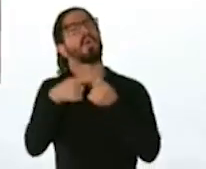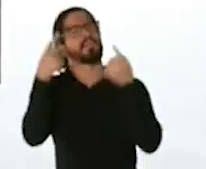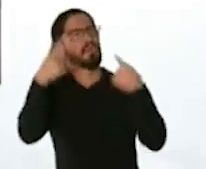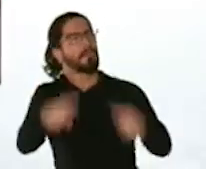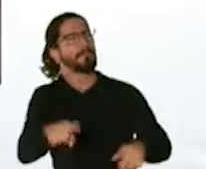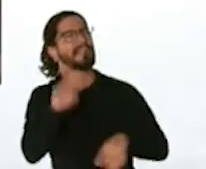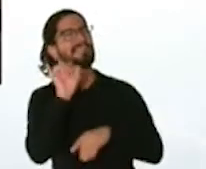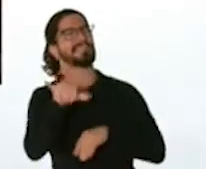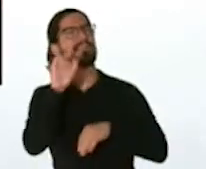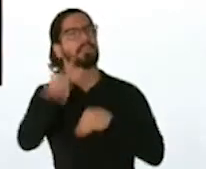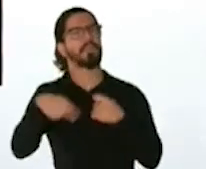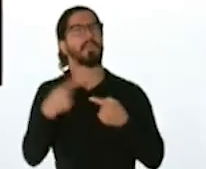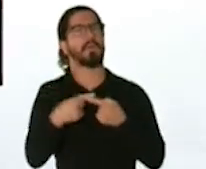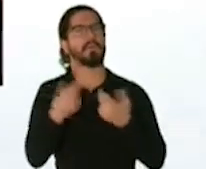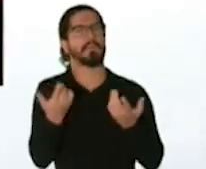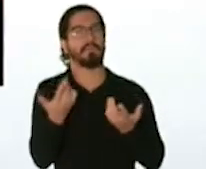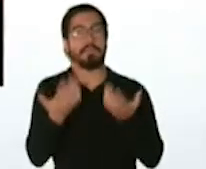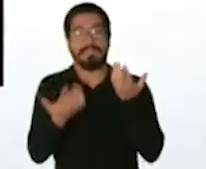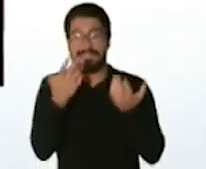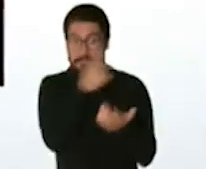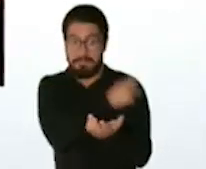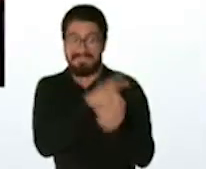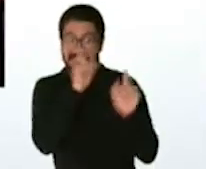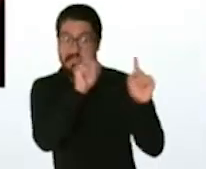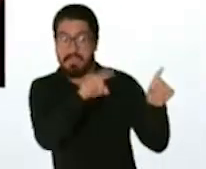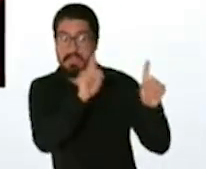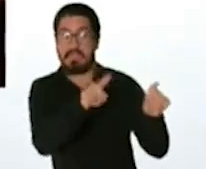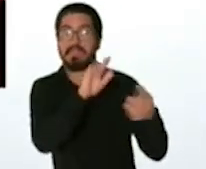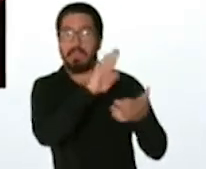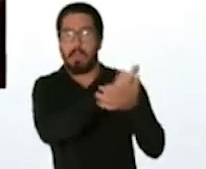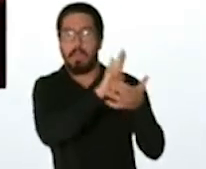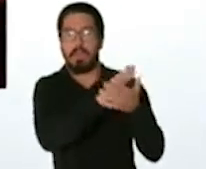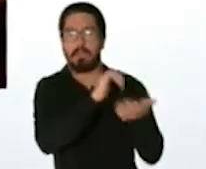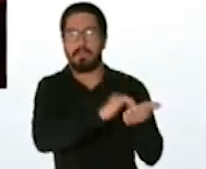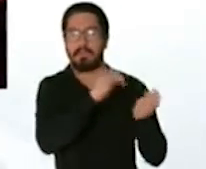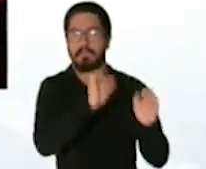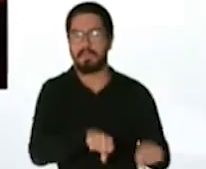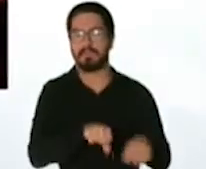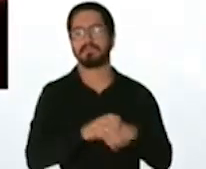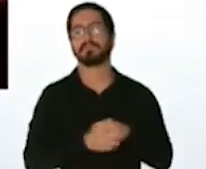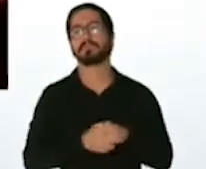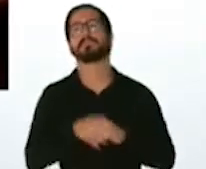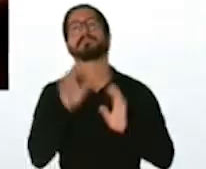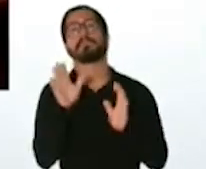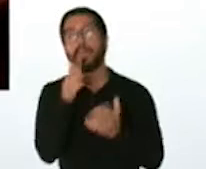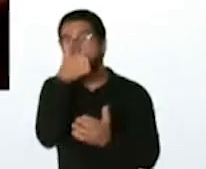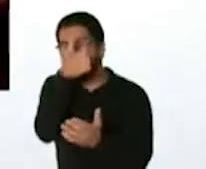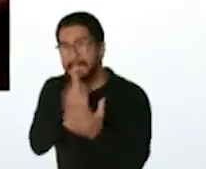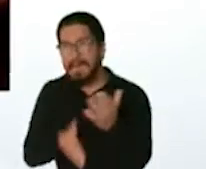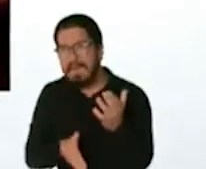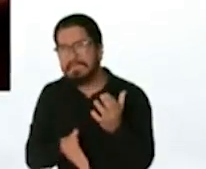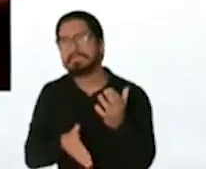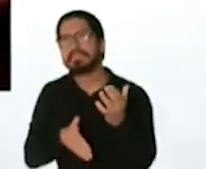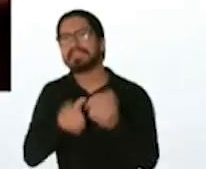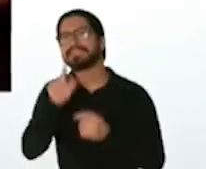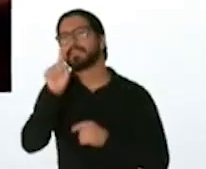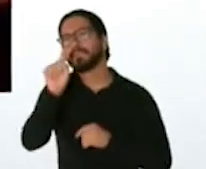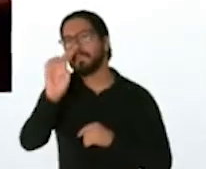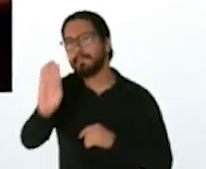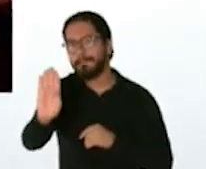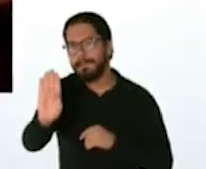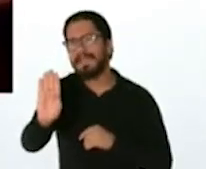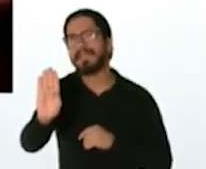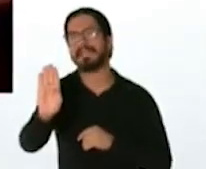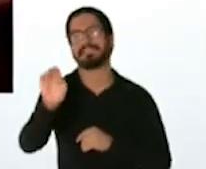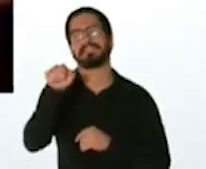eso y si pueden ir también pacientes al colegio en la fase 1B donde incluye a todos